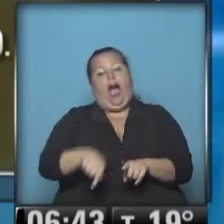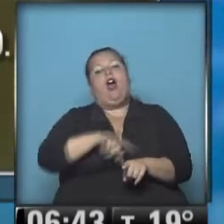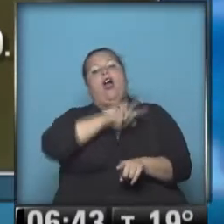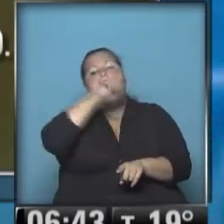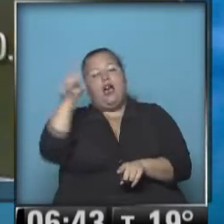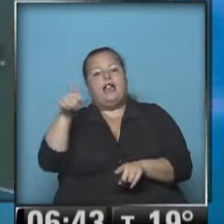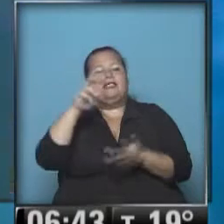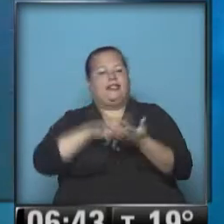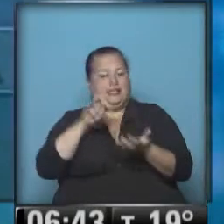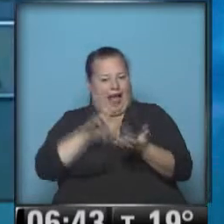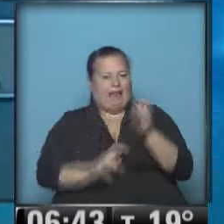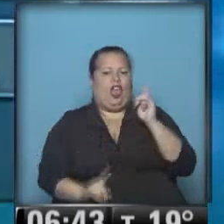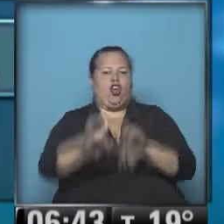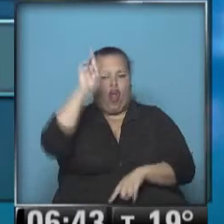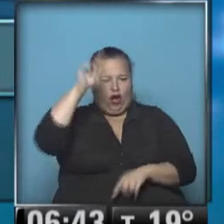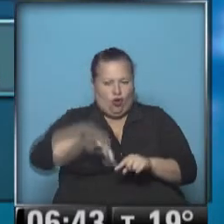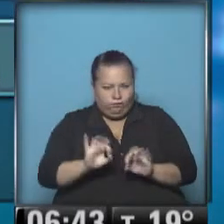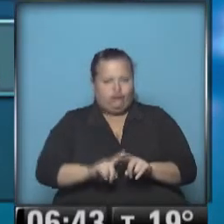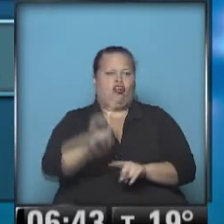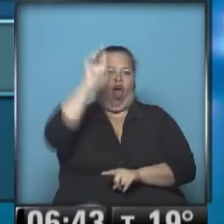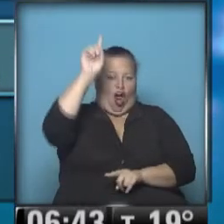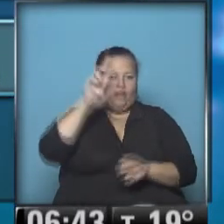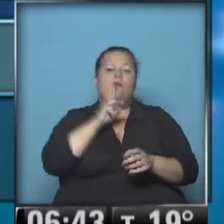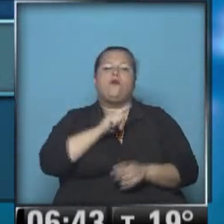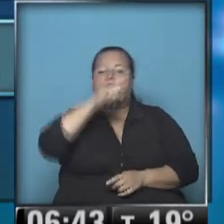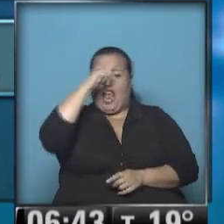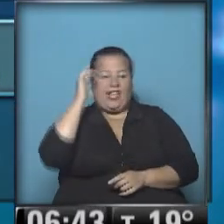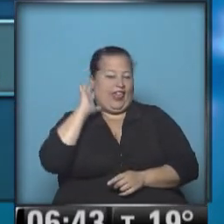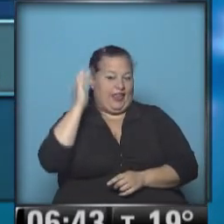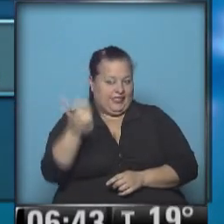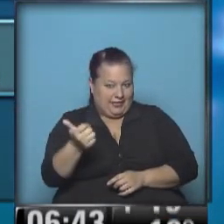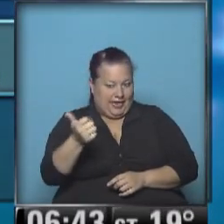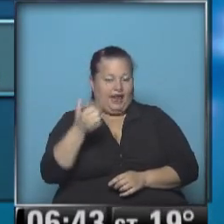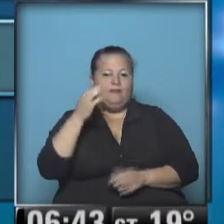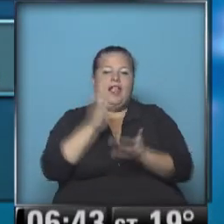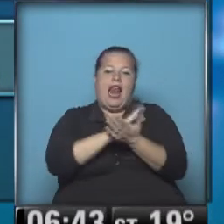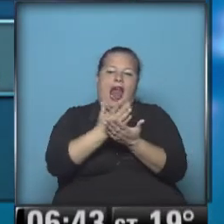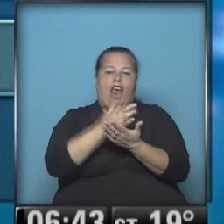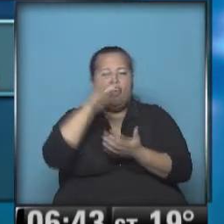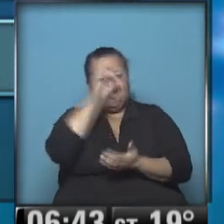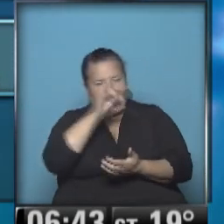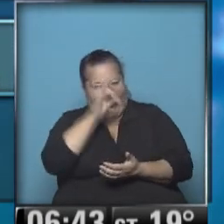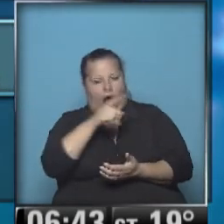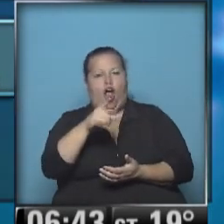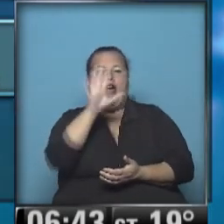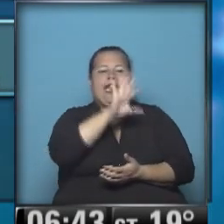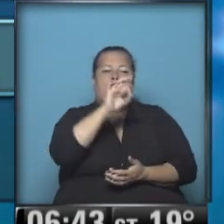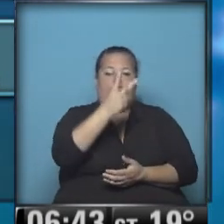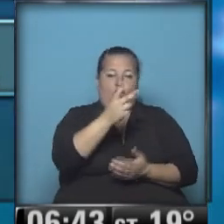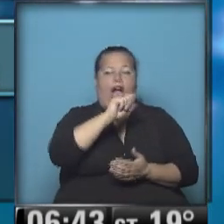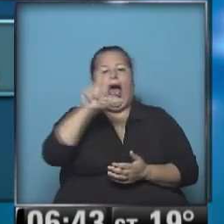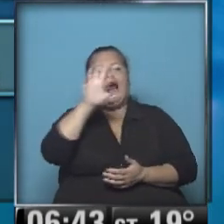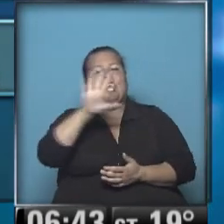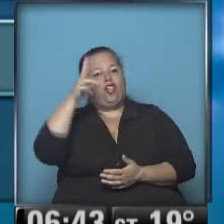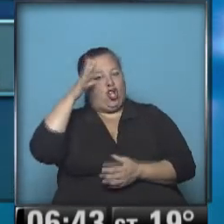a Salta, al norte, de sur al norte, Ruta Nacional 16, límite con Chaco, kilómetro 502 al